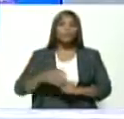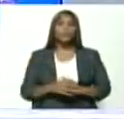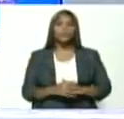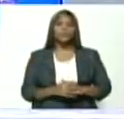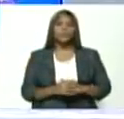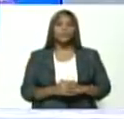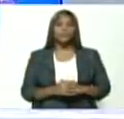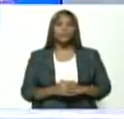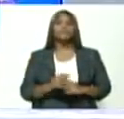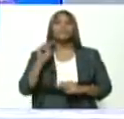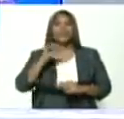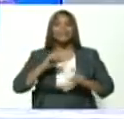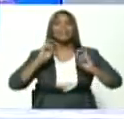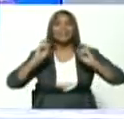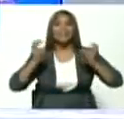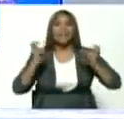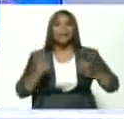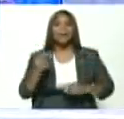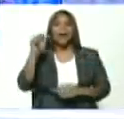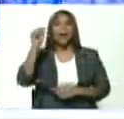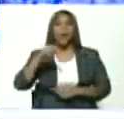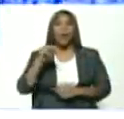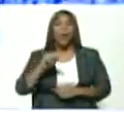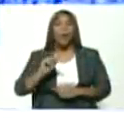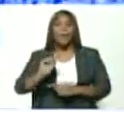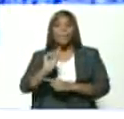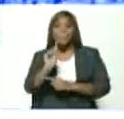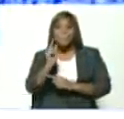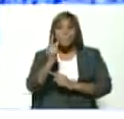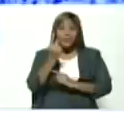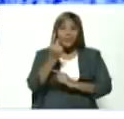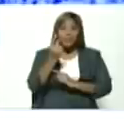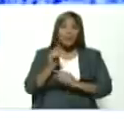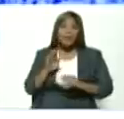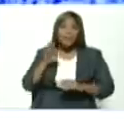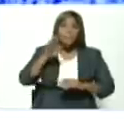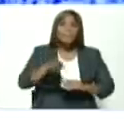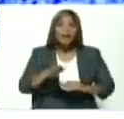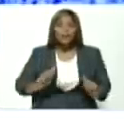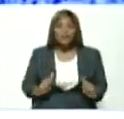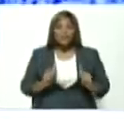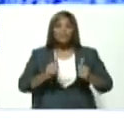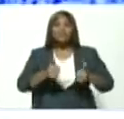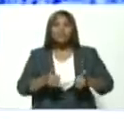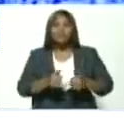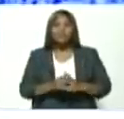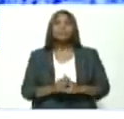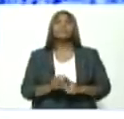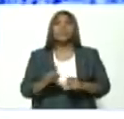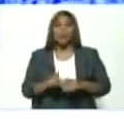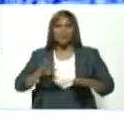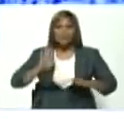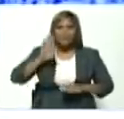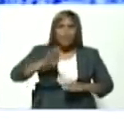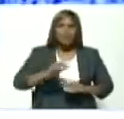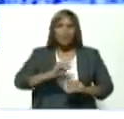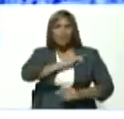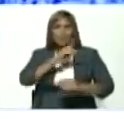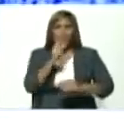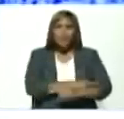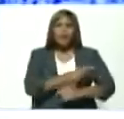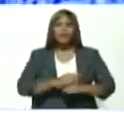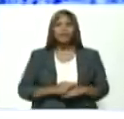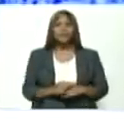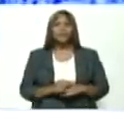De eso se trata. Y hoy estamos dando el primer paso. Que debemos darlo de manera sólida. De manera